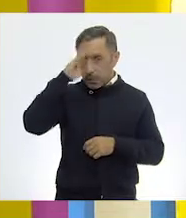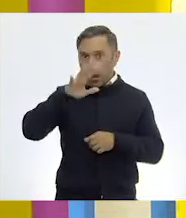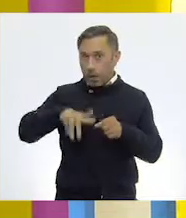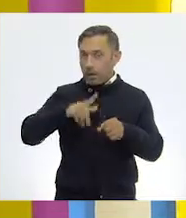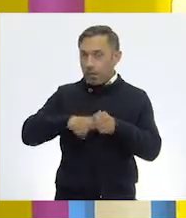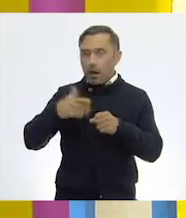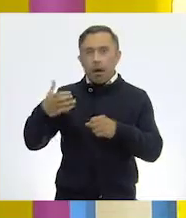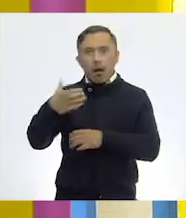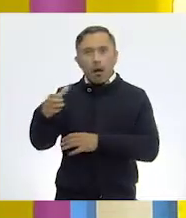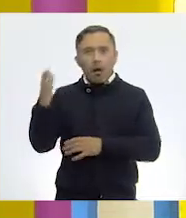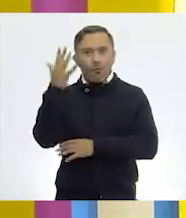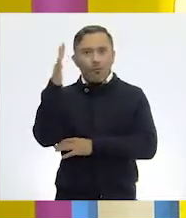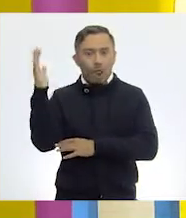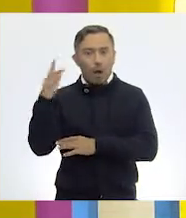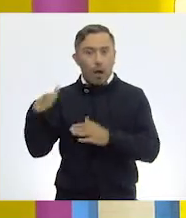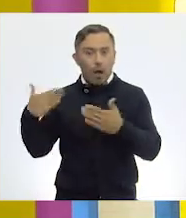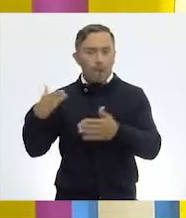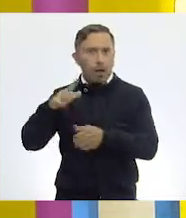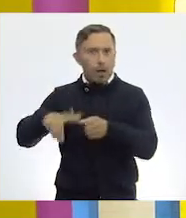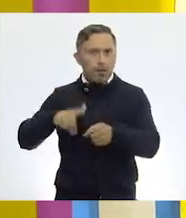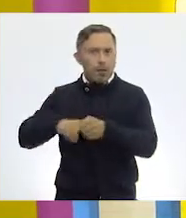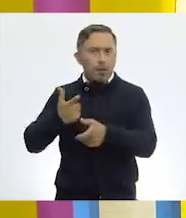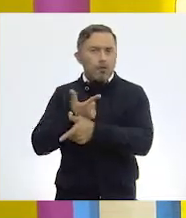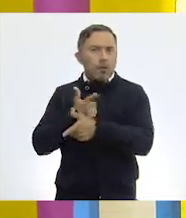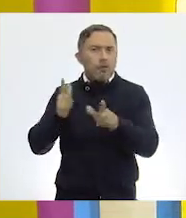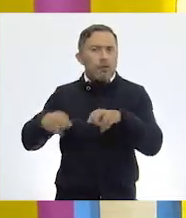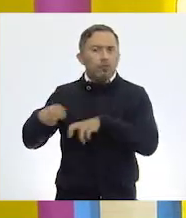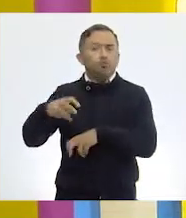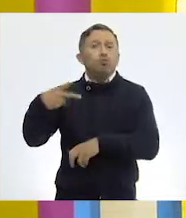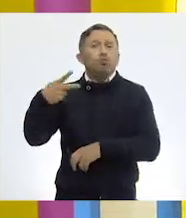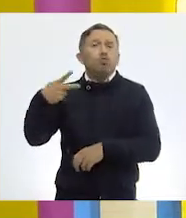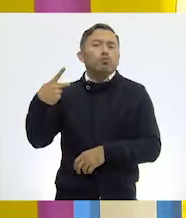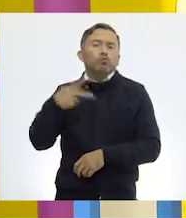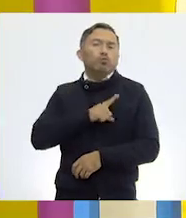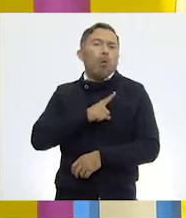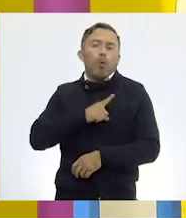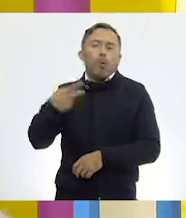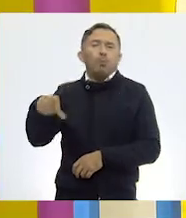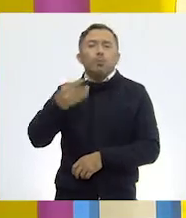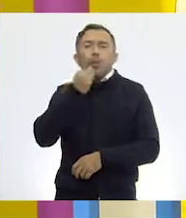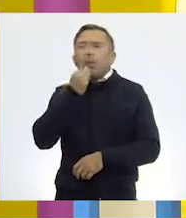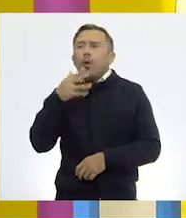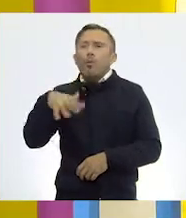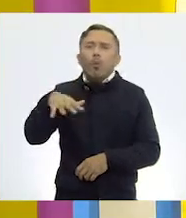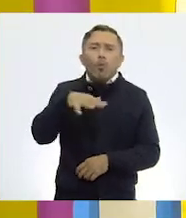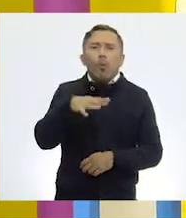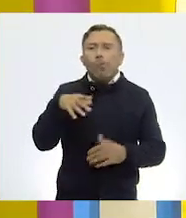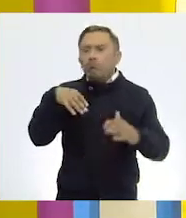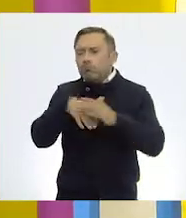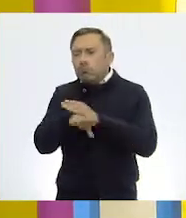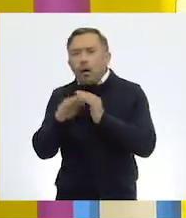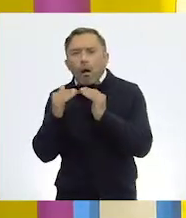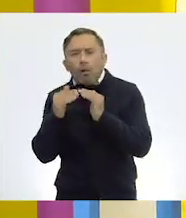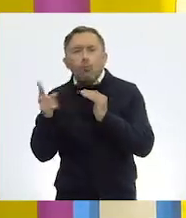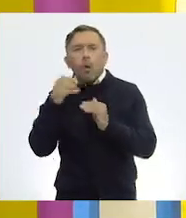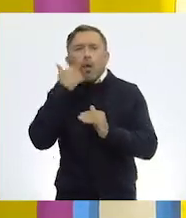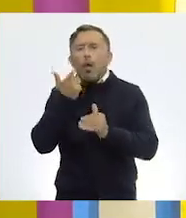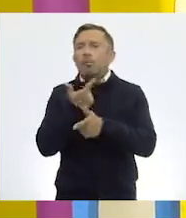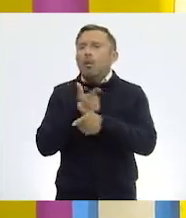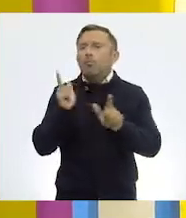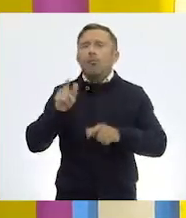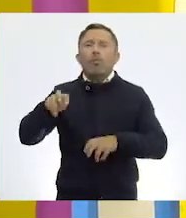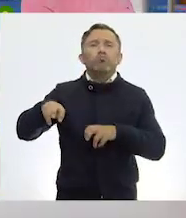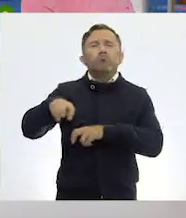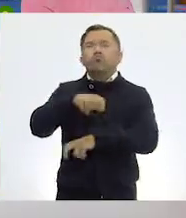encargan de buscar su comida y su resguardo. Quiere decir que pueden ir a donde quieran, como quieran. Creo que son